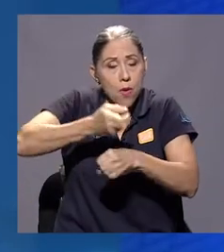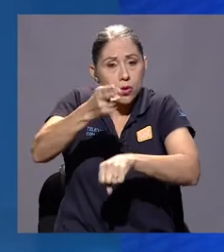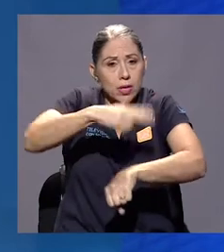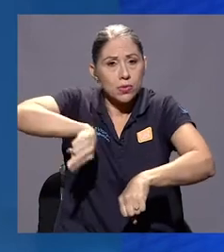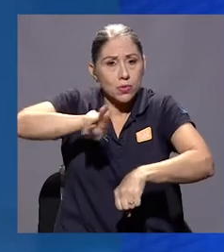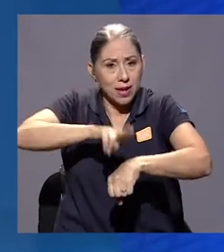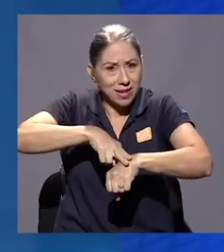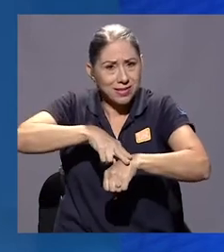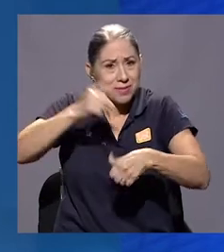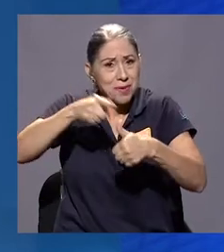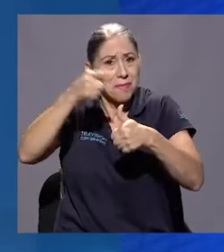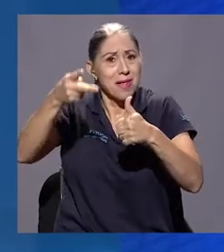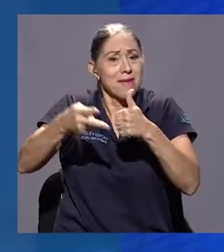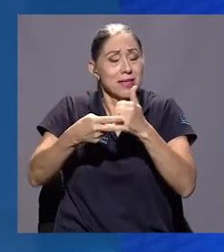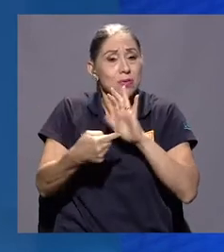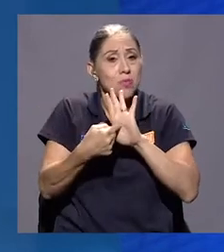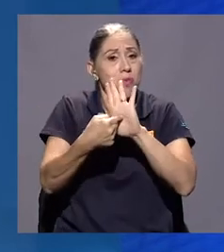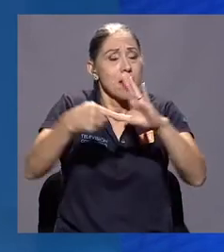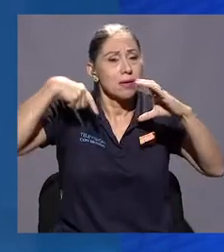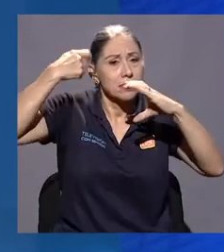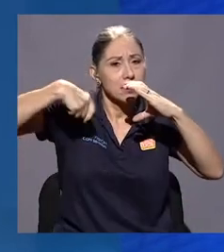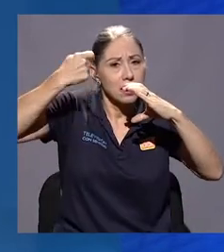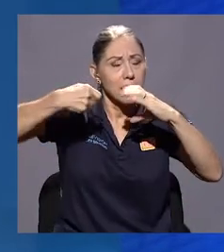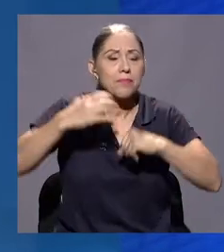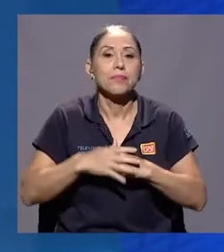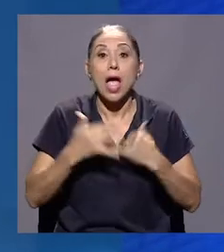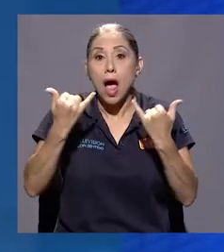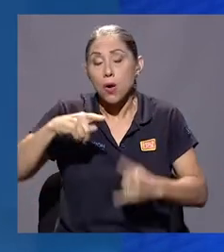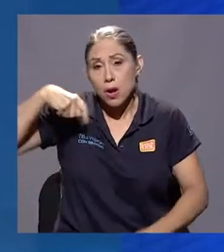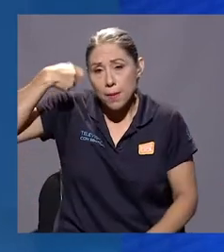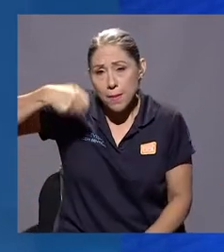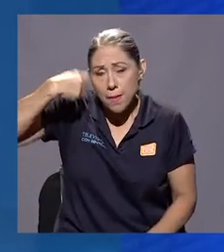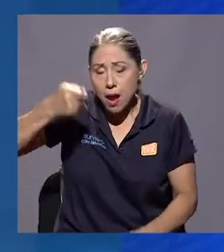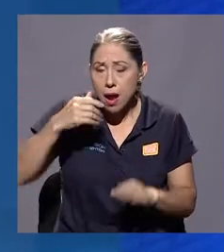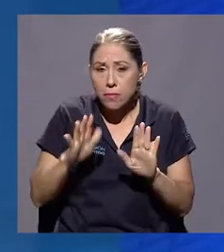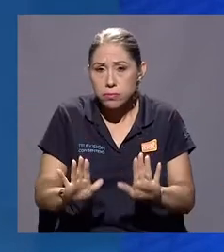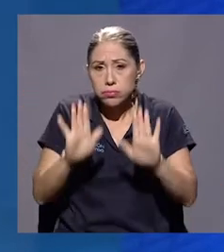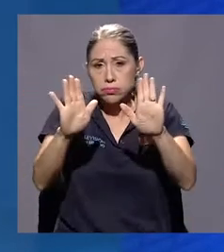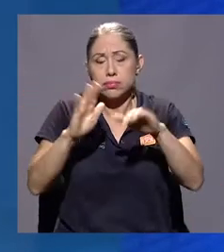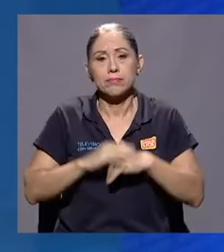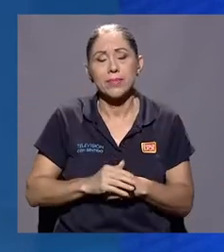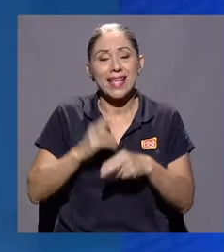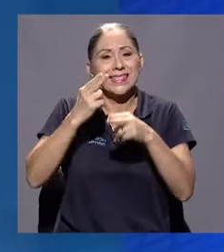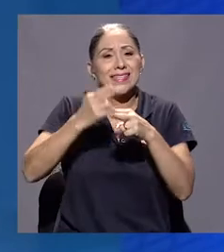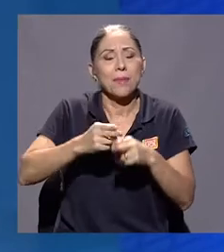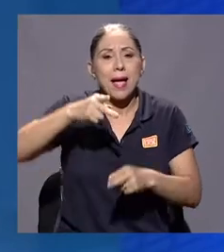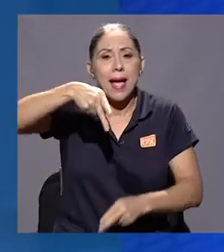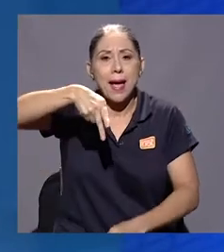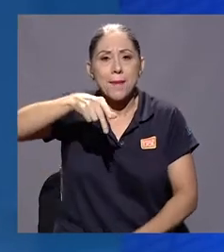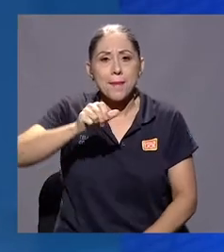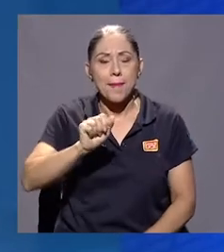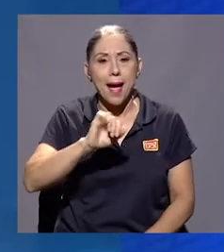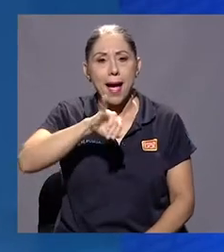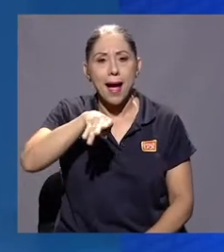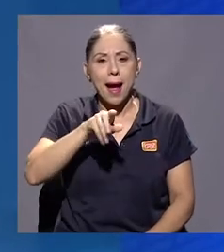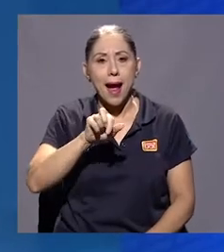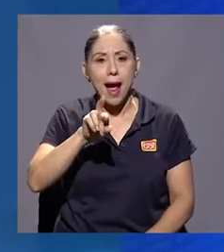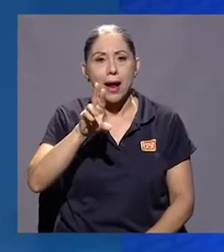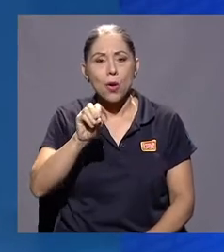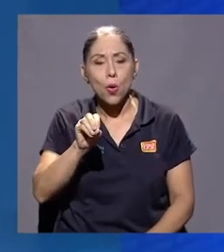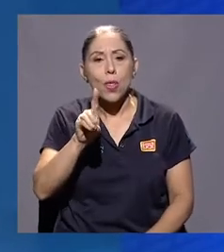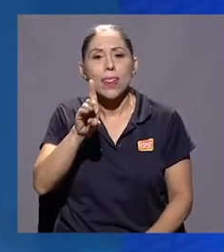nacionales en el campo del cine. Tenemos una película extraordinaria, El pájaro de fuego, que